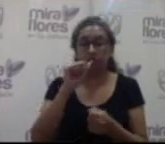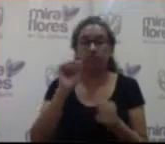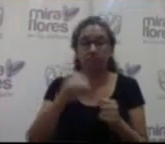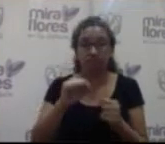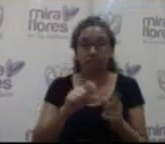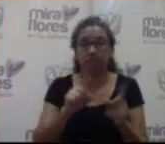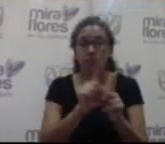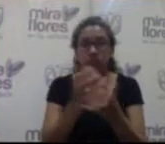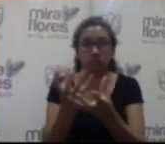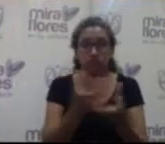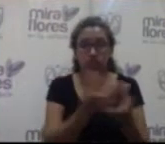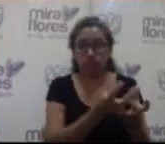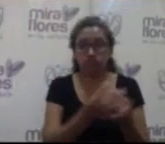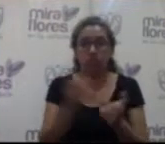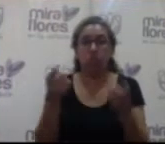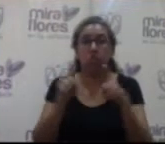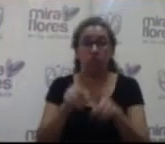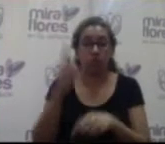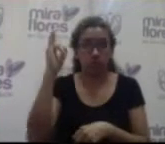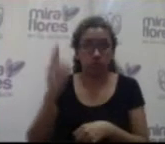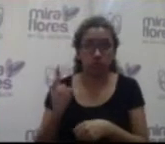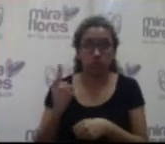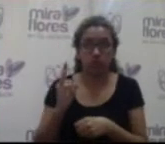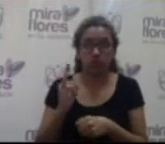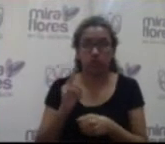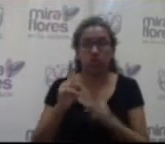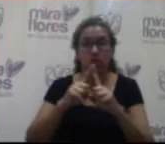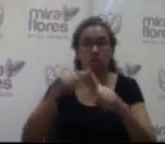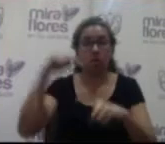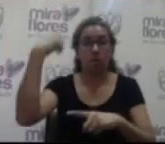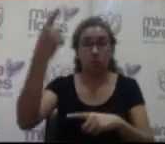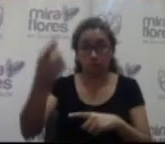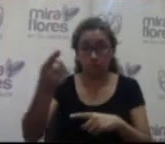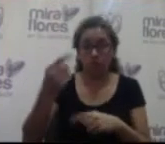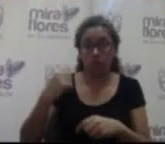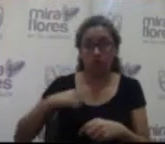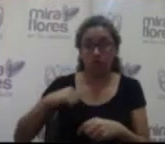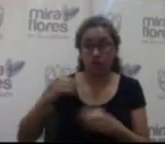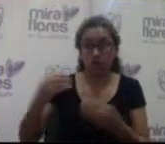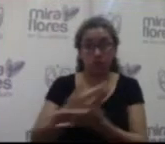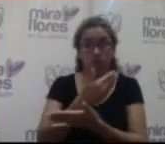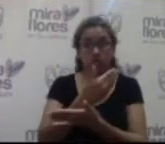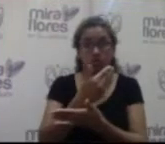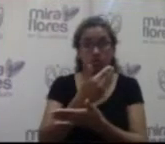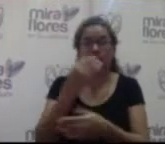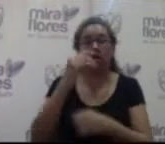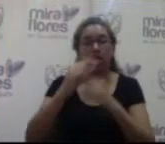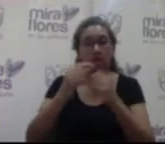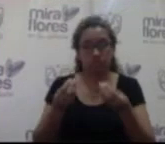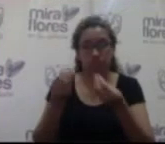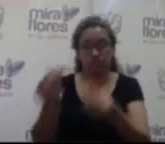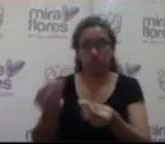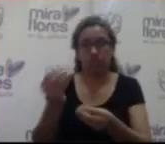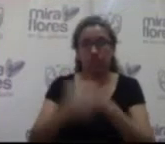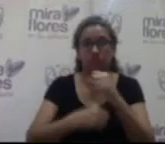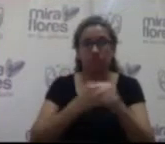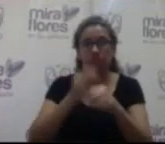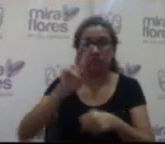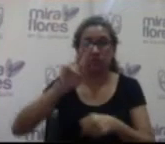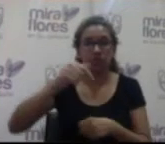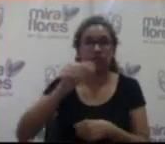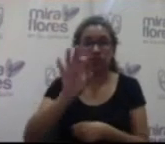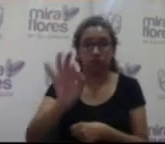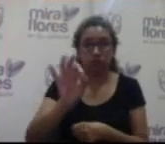portátil para emergencias ya en la próxima gestión para marzo del 2019 Creo que esto es